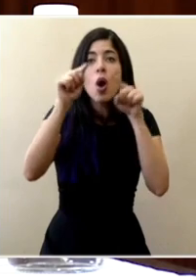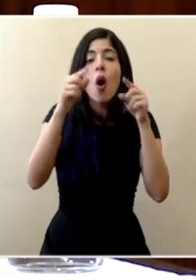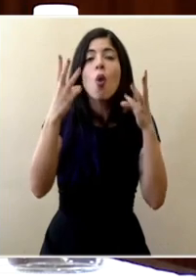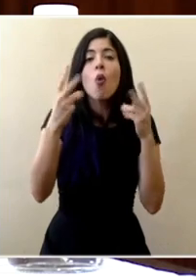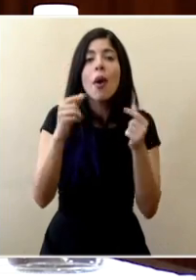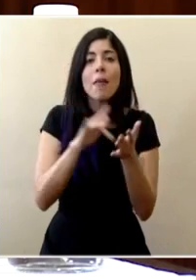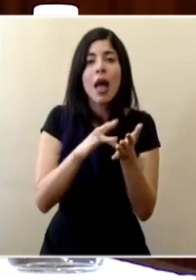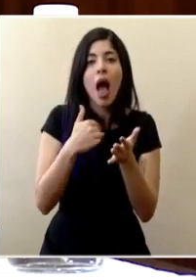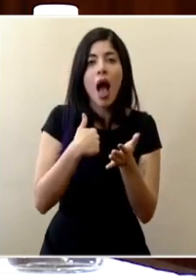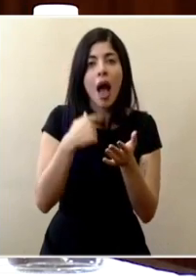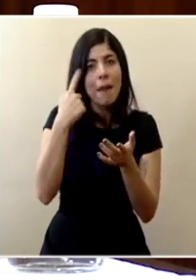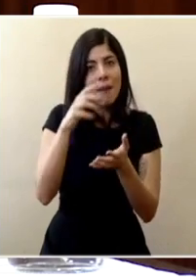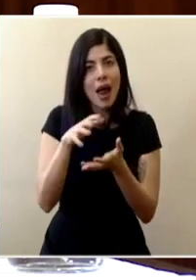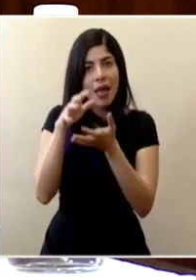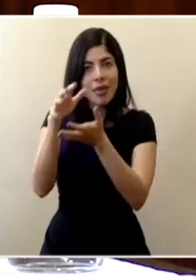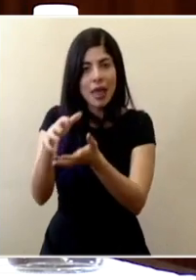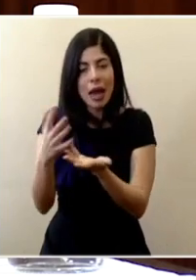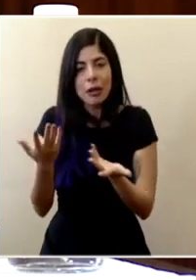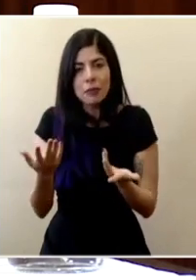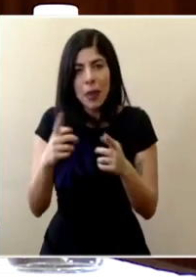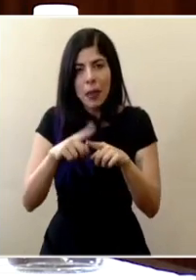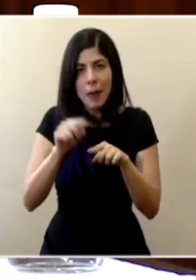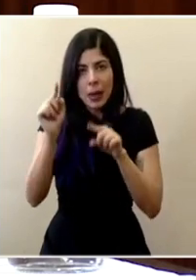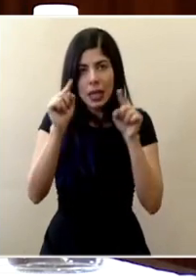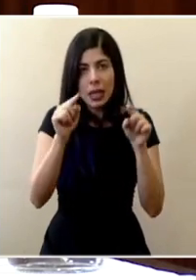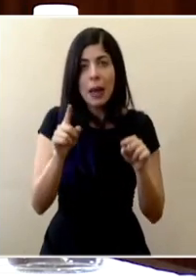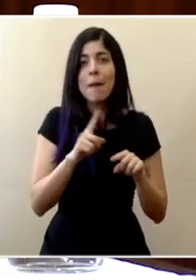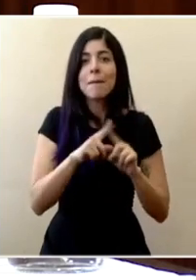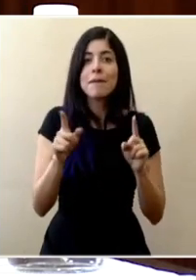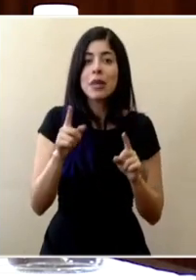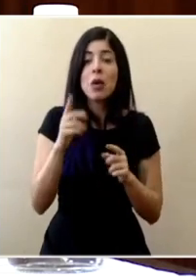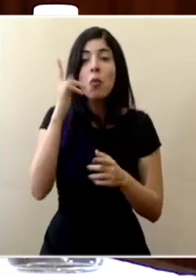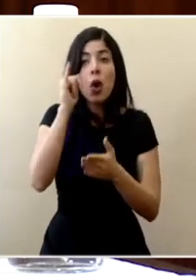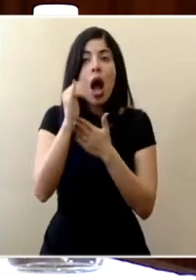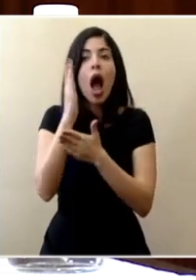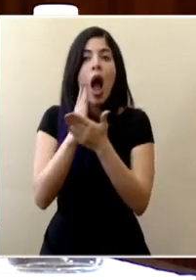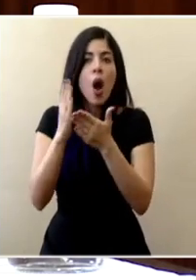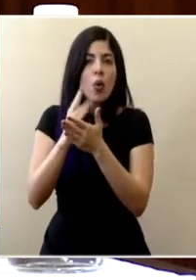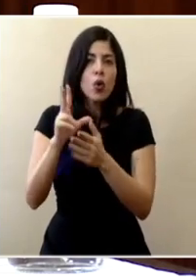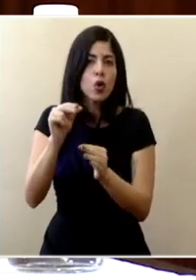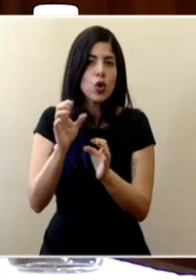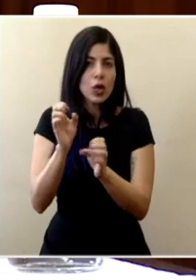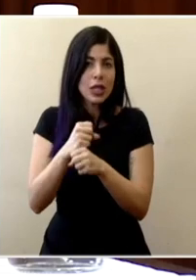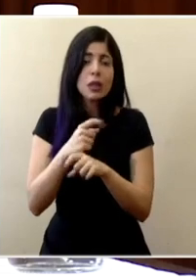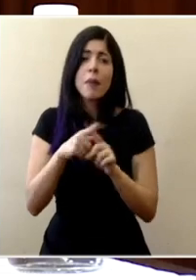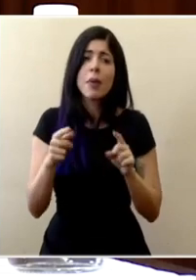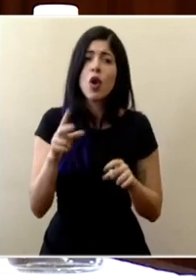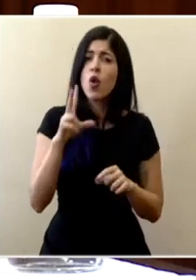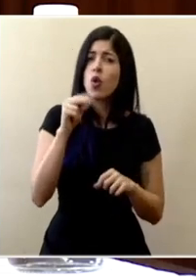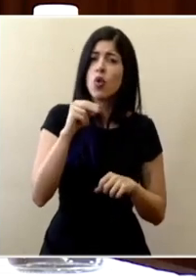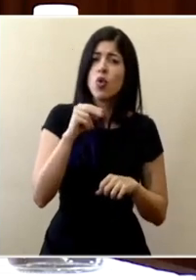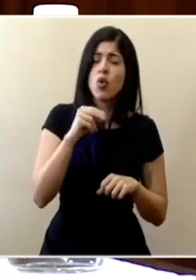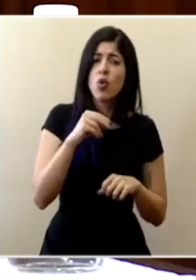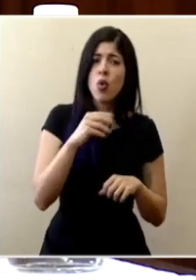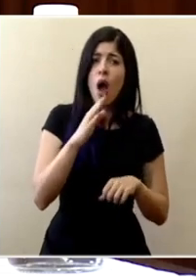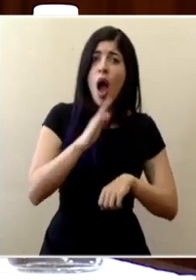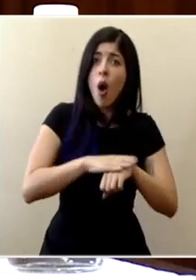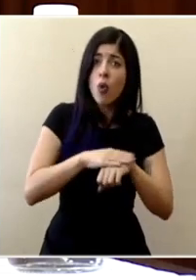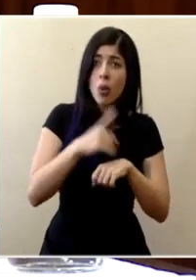razón por la cual no se está haciendo y no se dio autorización a las áreas de salud